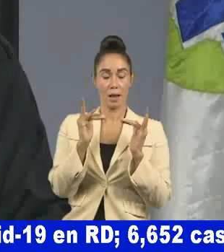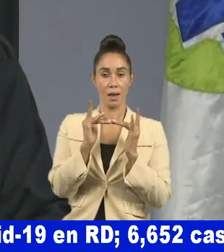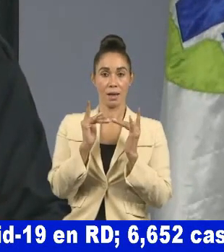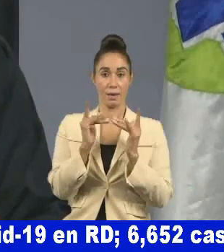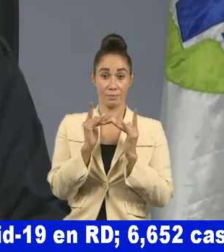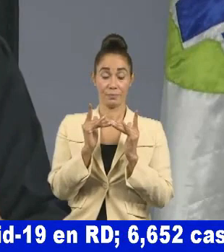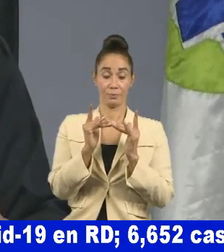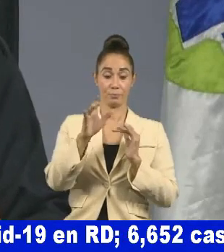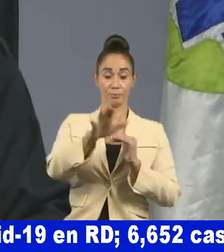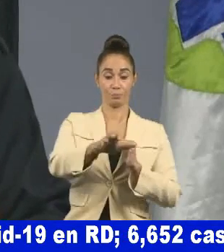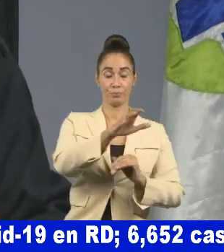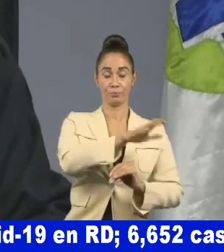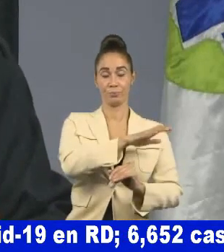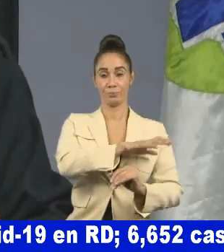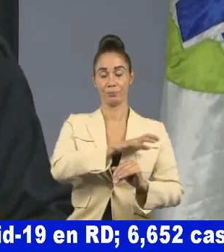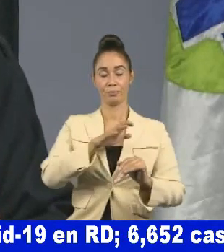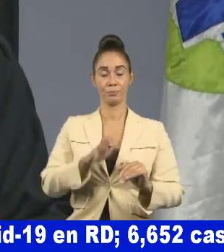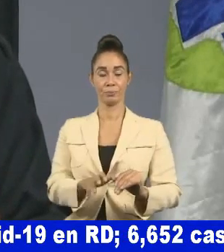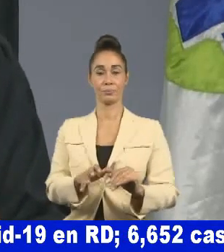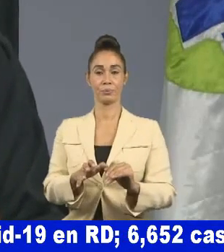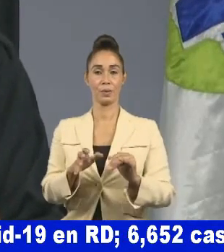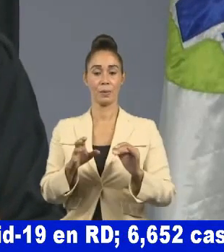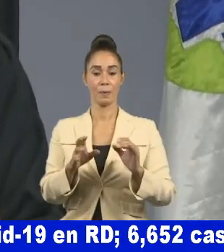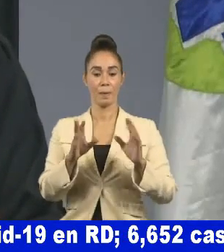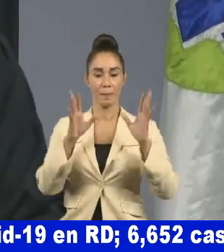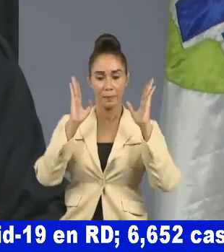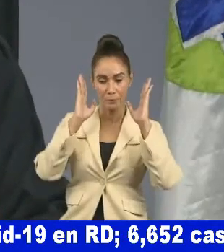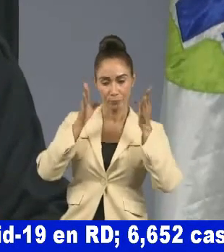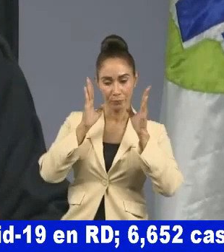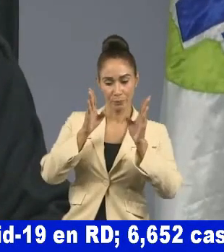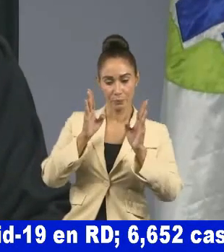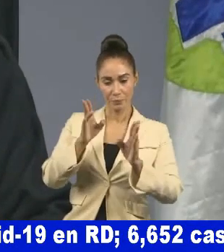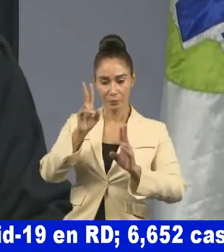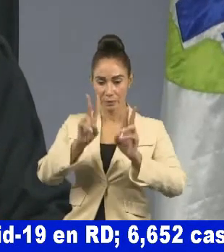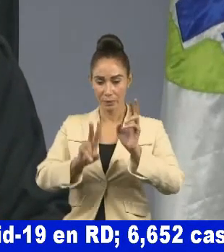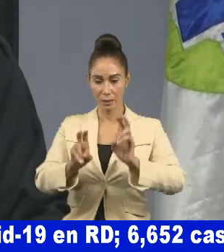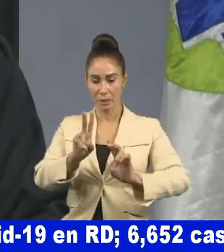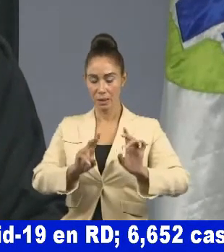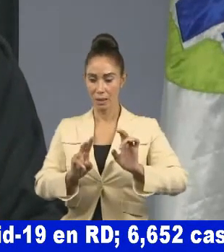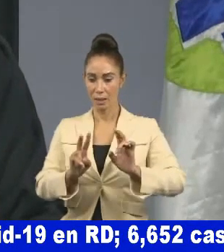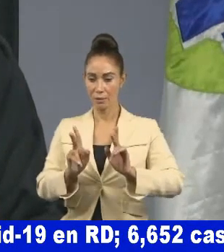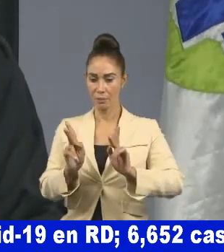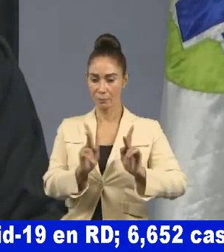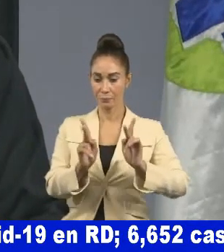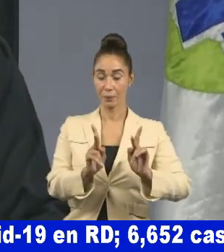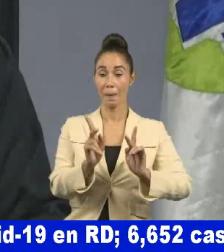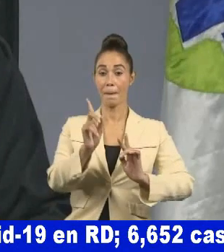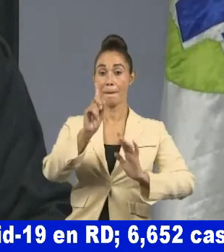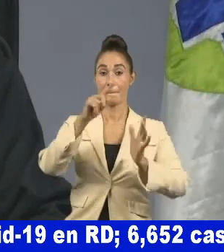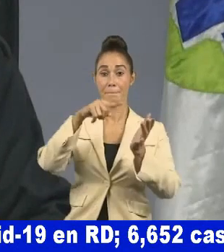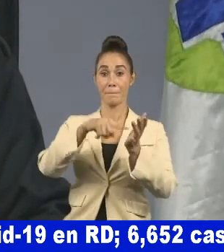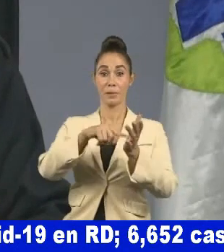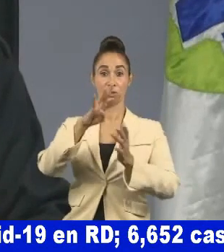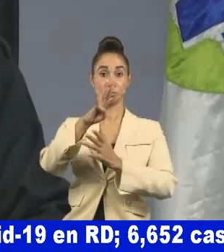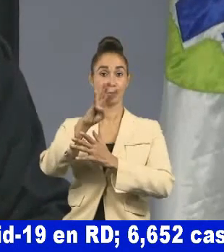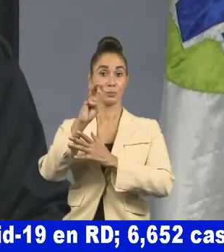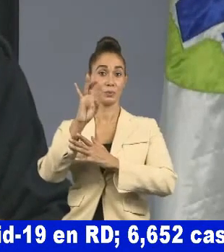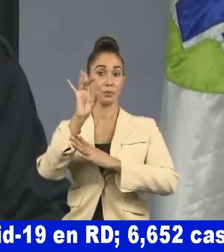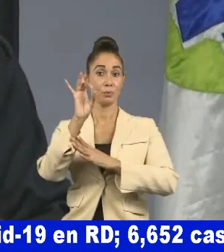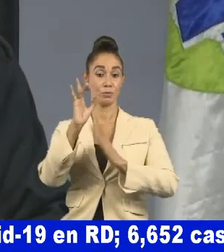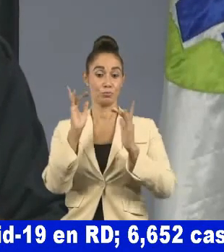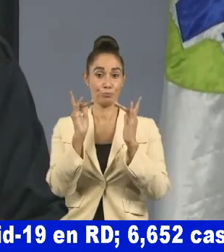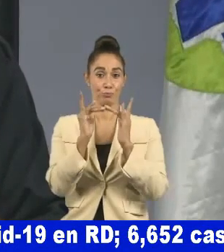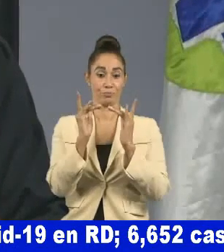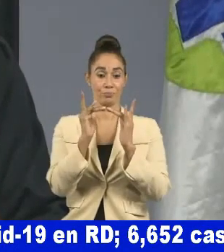chequeadas y monitoreadas de 1.408.